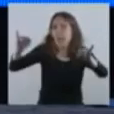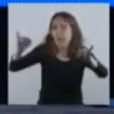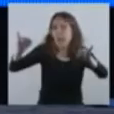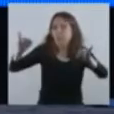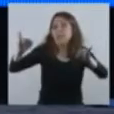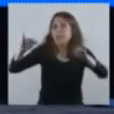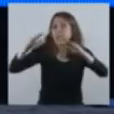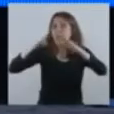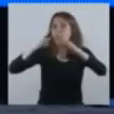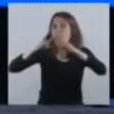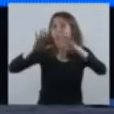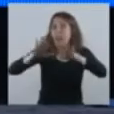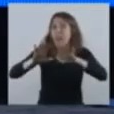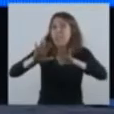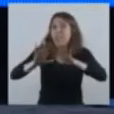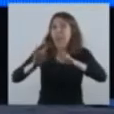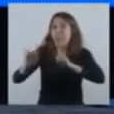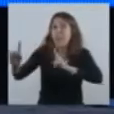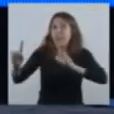en aislamiento sanitario.